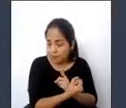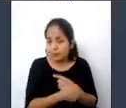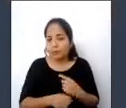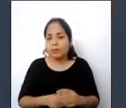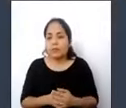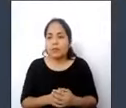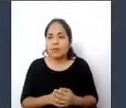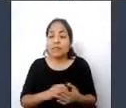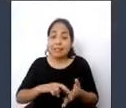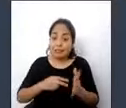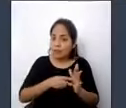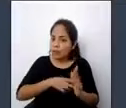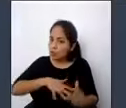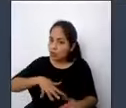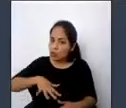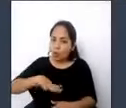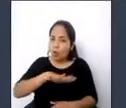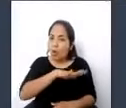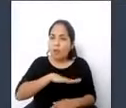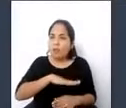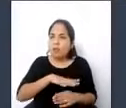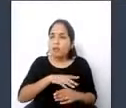de la vida diaria de las personas.